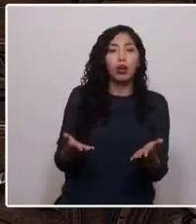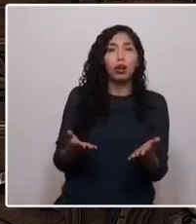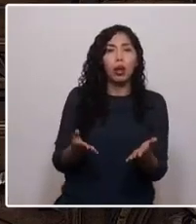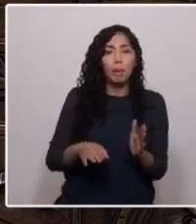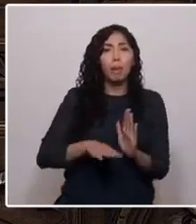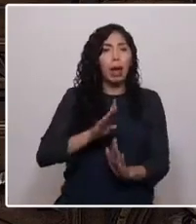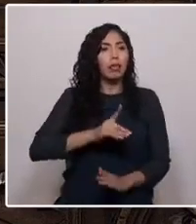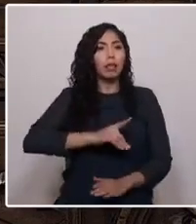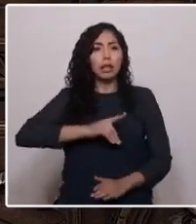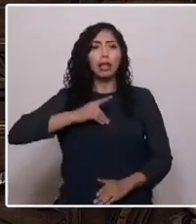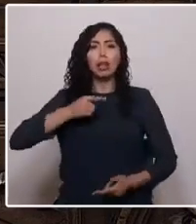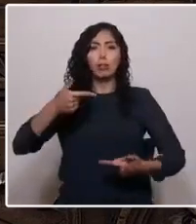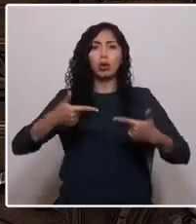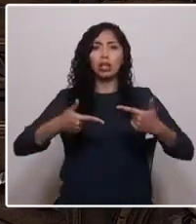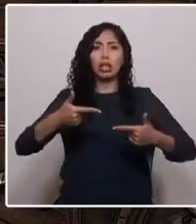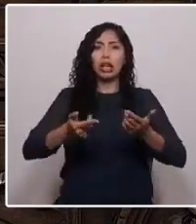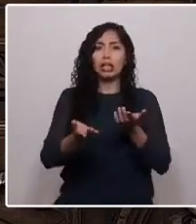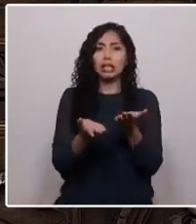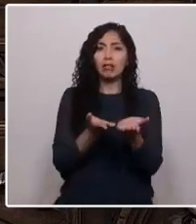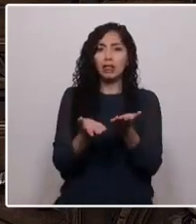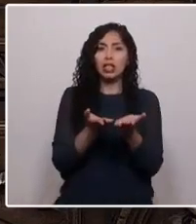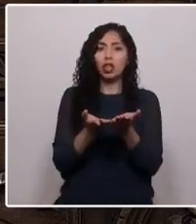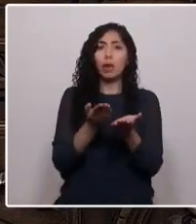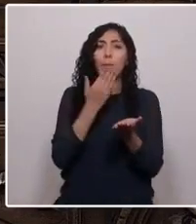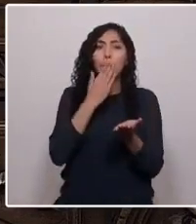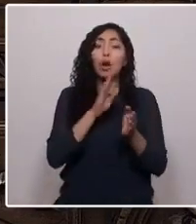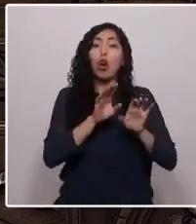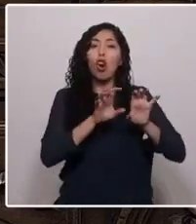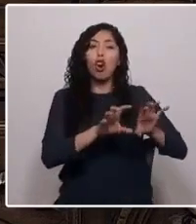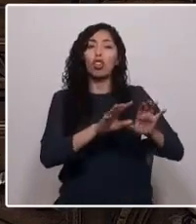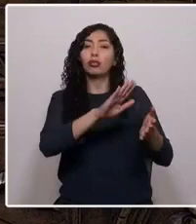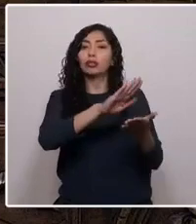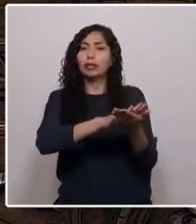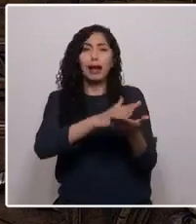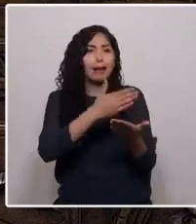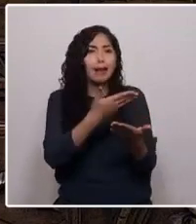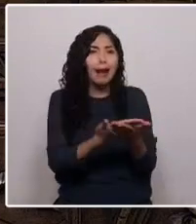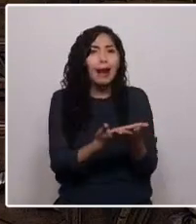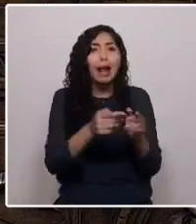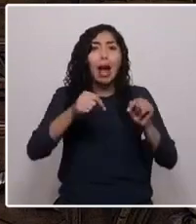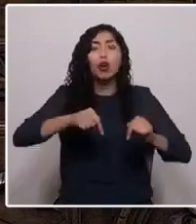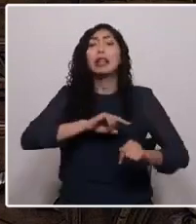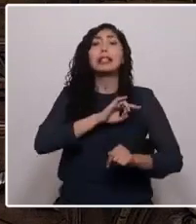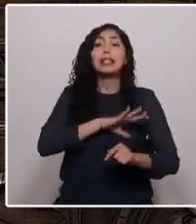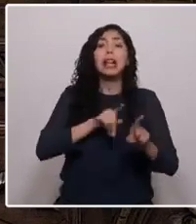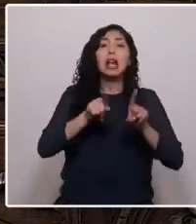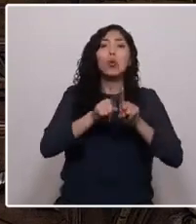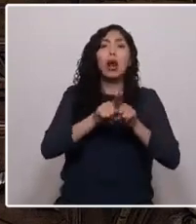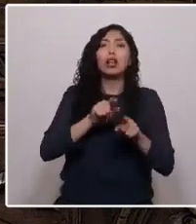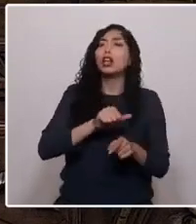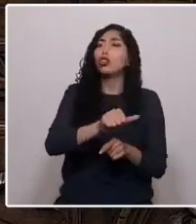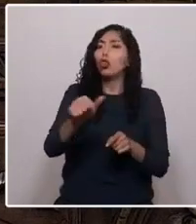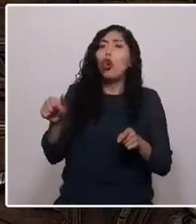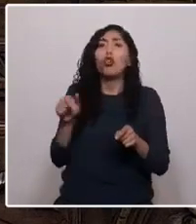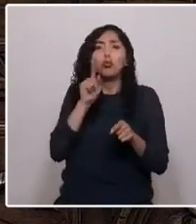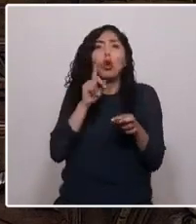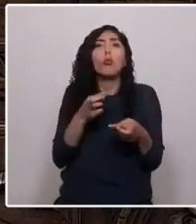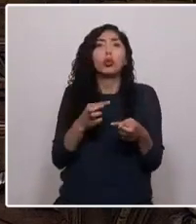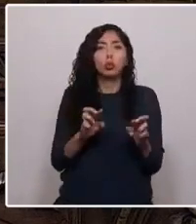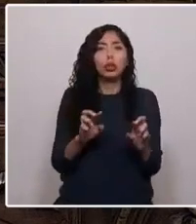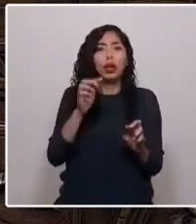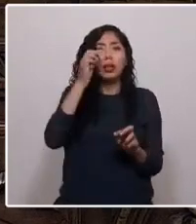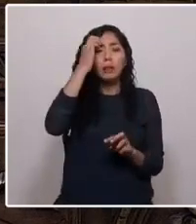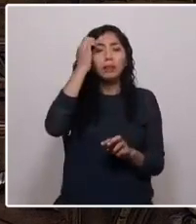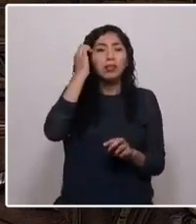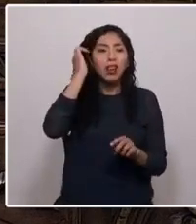la política y el servicio, que sanara el odio y conciliara a Chile en una casa donde todos tuviéramos cabida, se desvanece